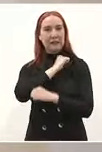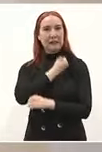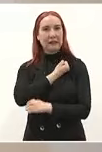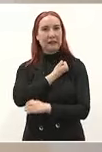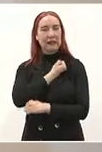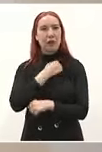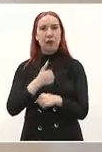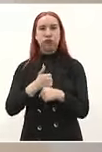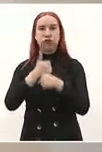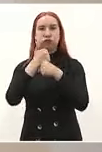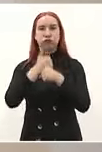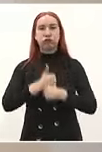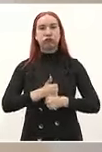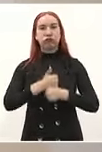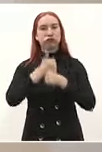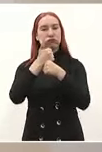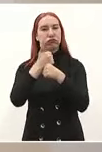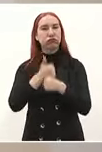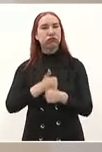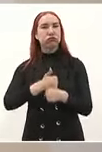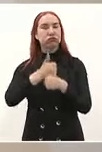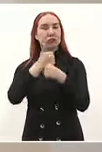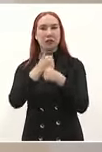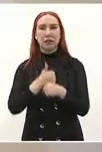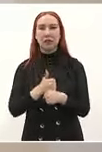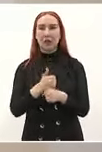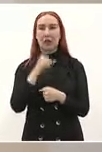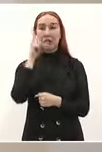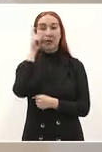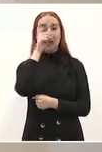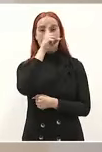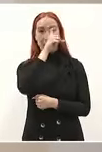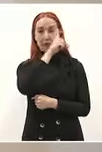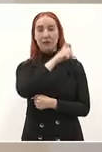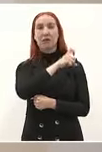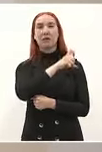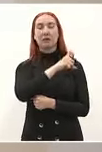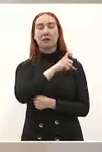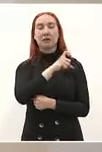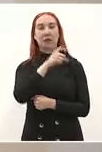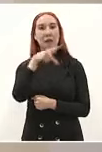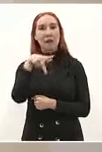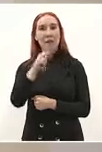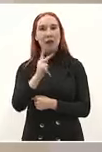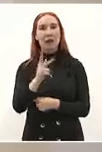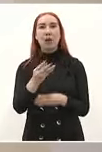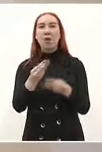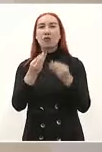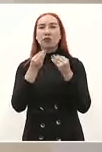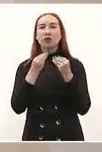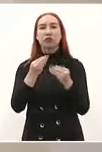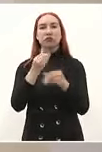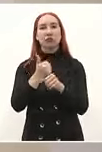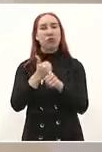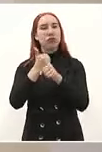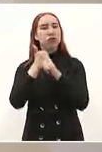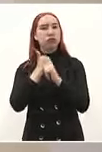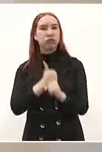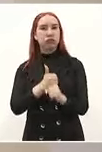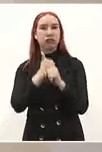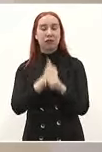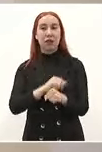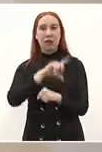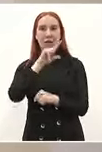no fue cualquier cosa fue muchísimo el sufrimiento y nos